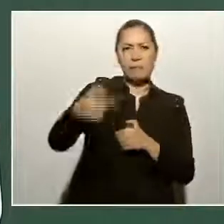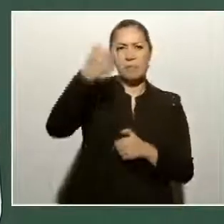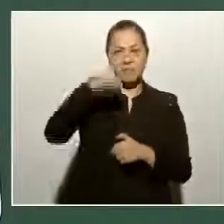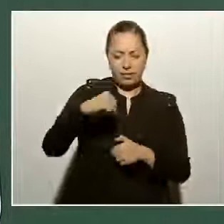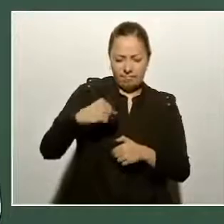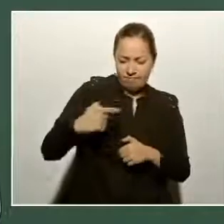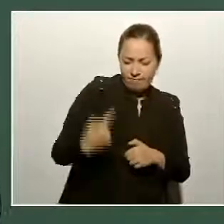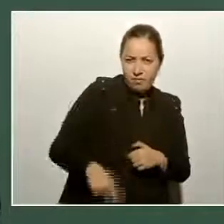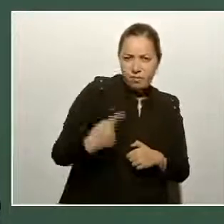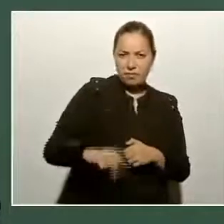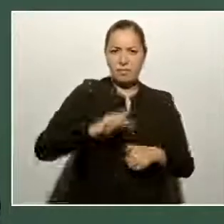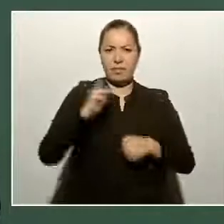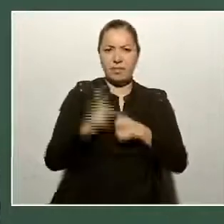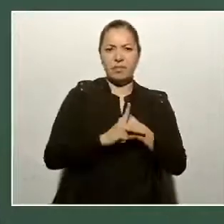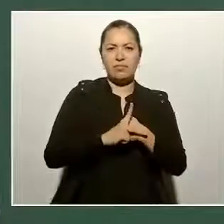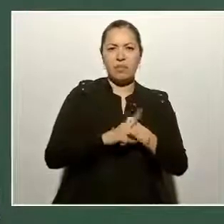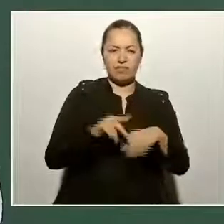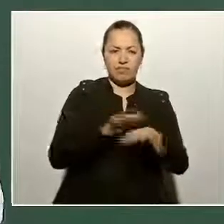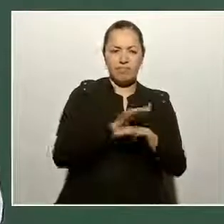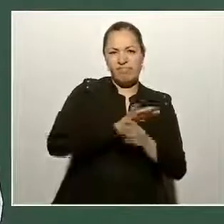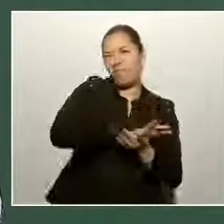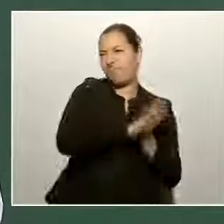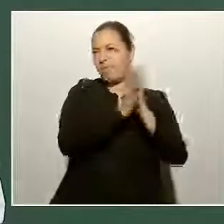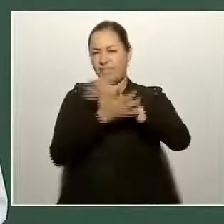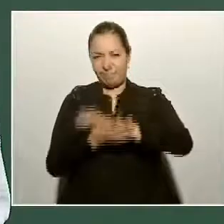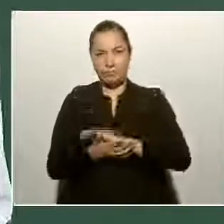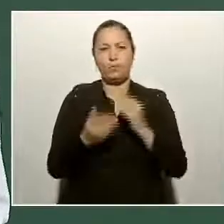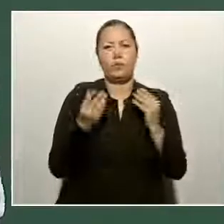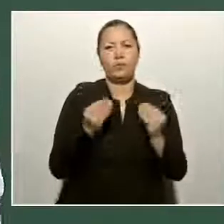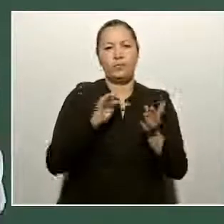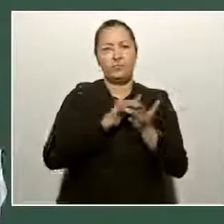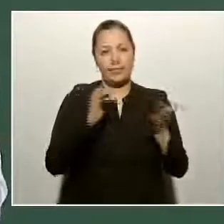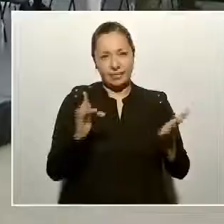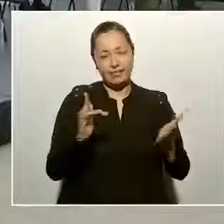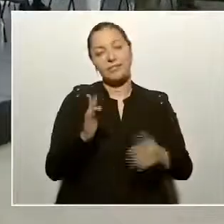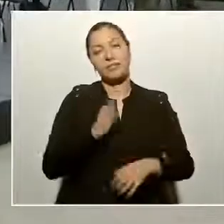a nuestro país. Muchas gracias y buenas noches.